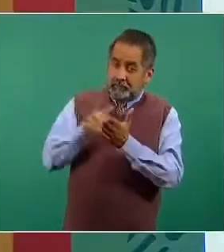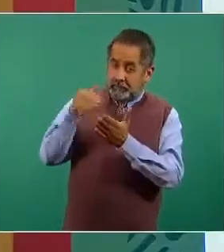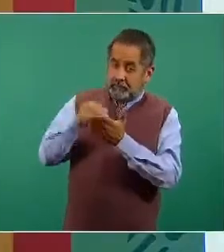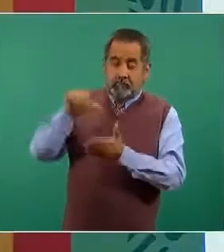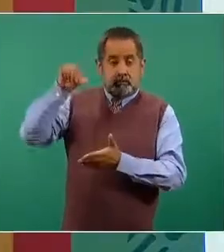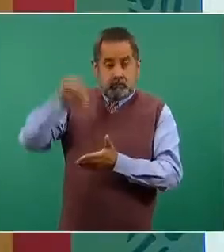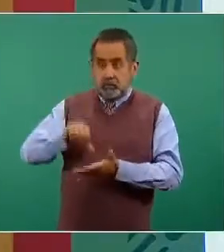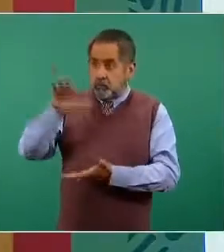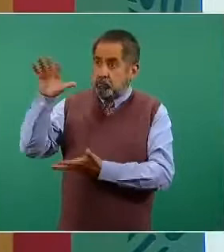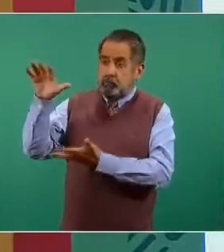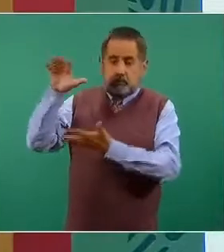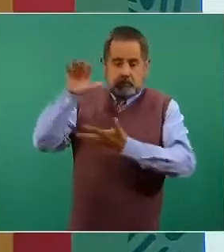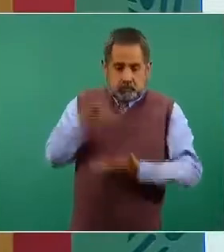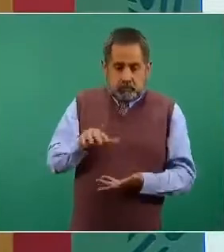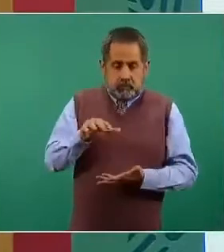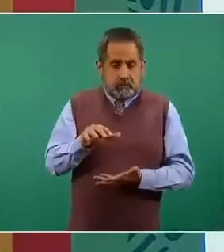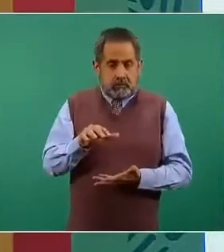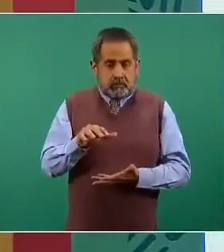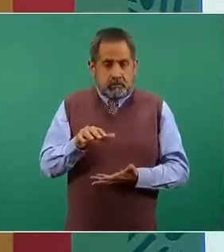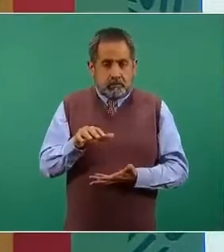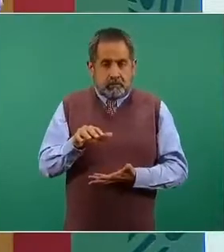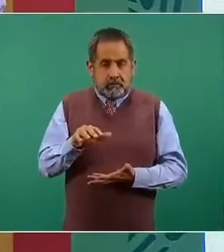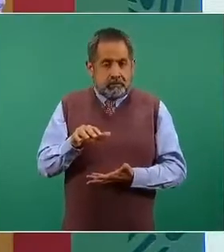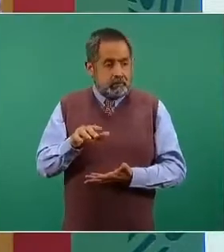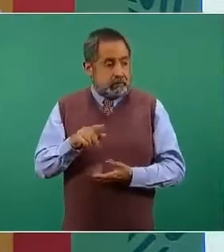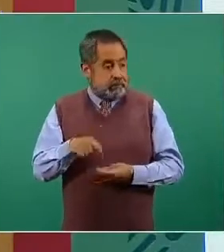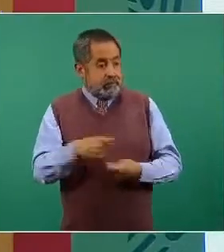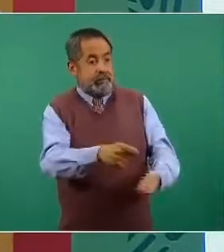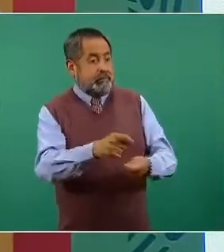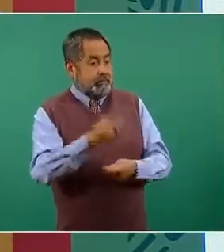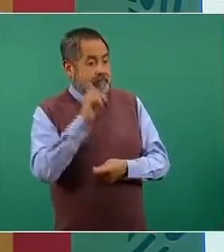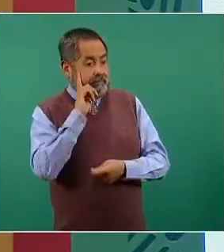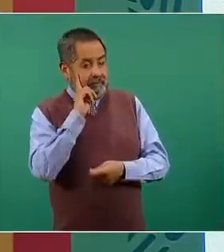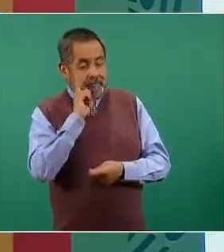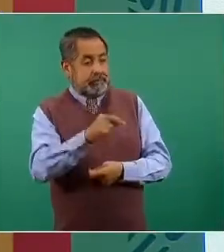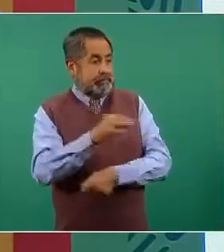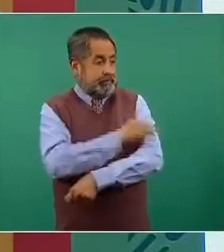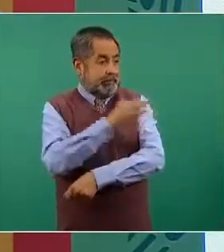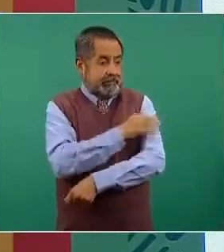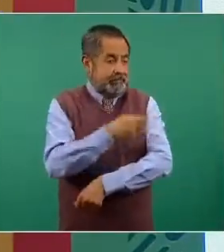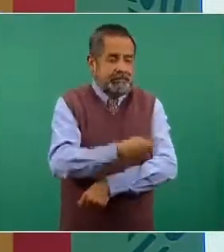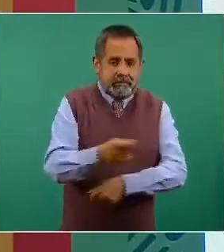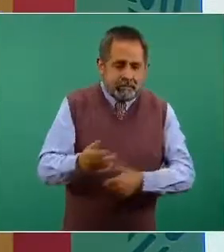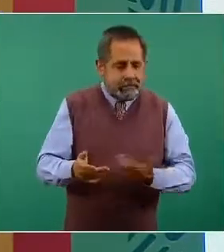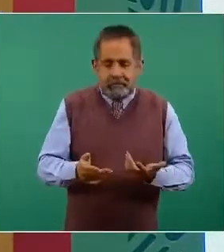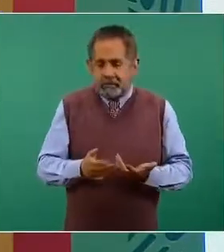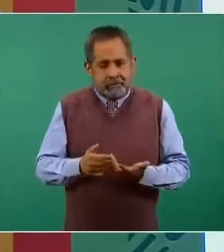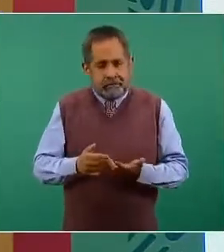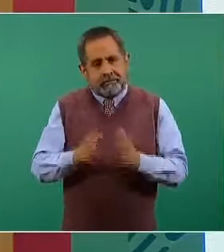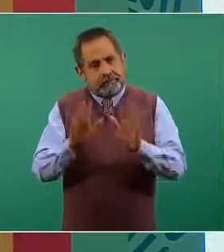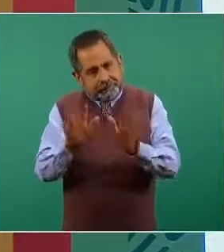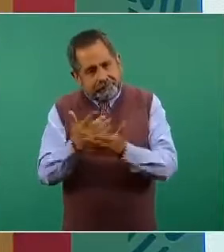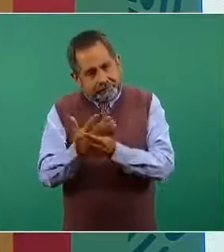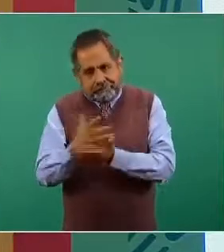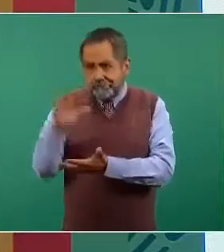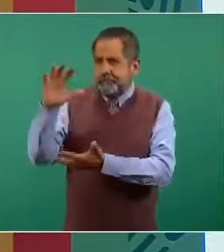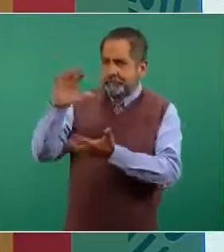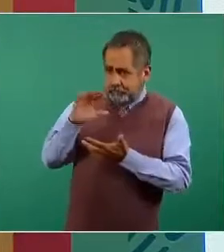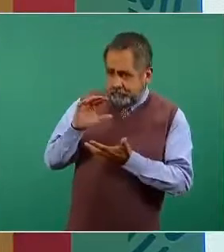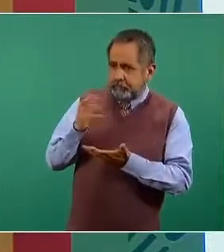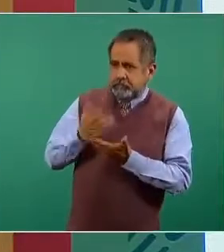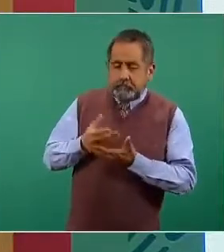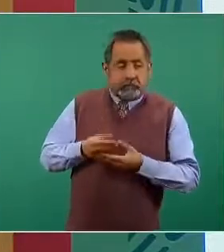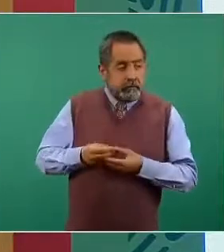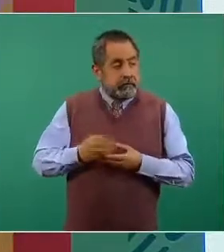hoy arribó en la mañana ya está aplicándose en las personas. Se tiene que distribuir al territorio